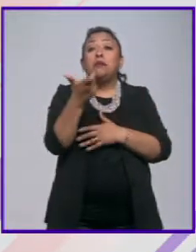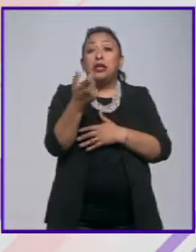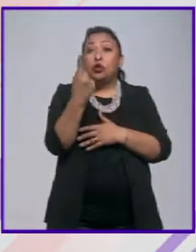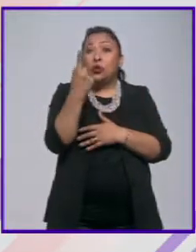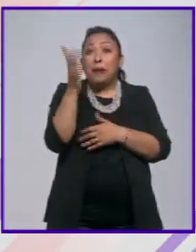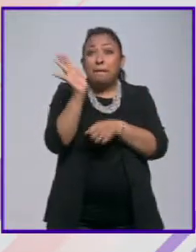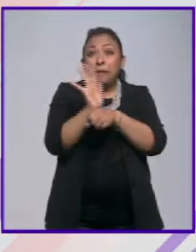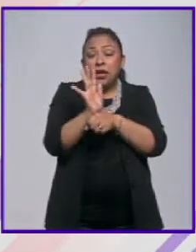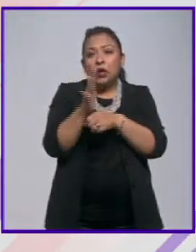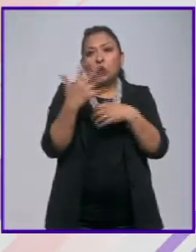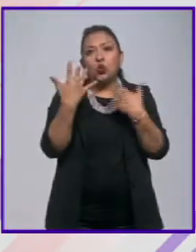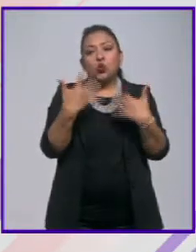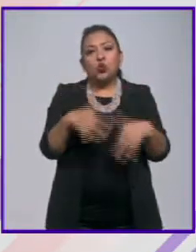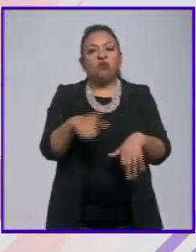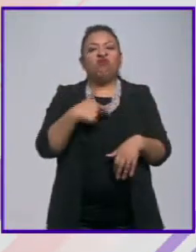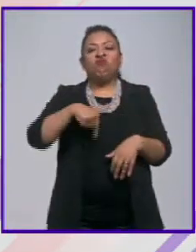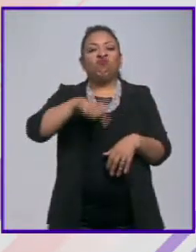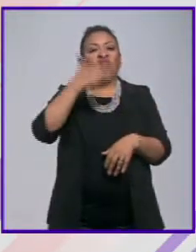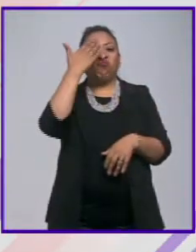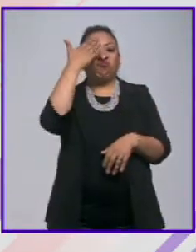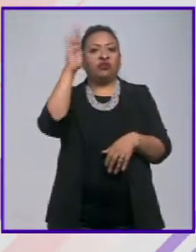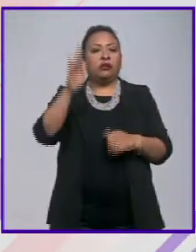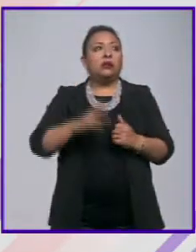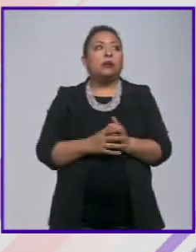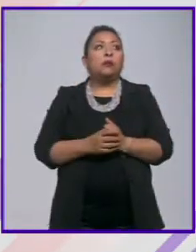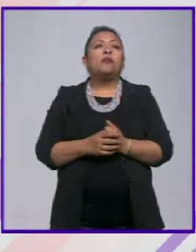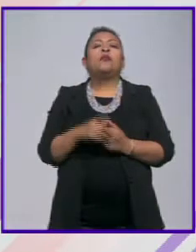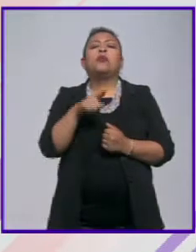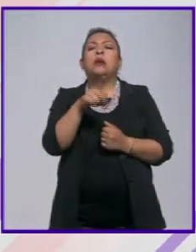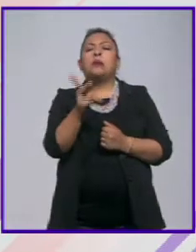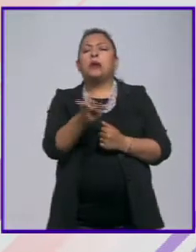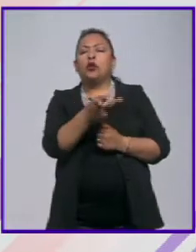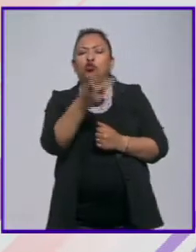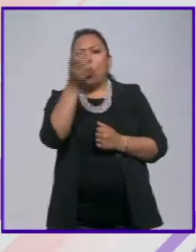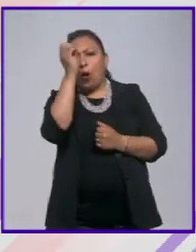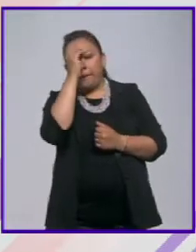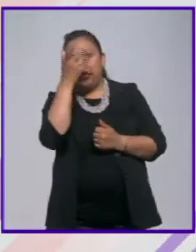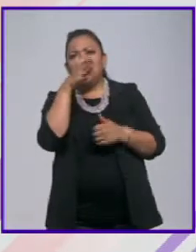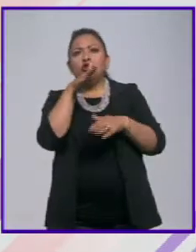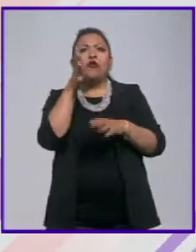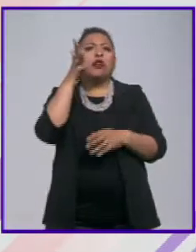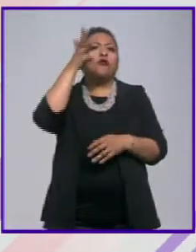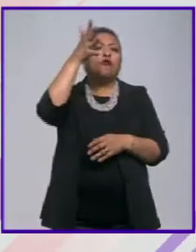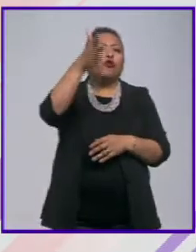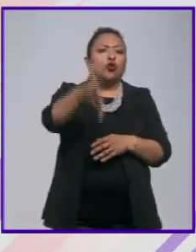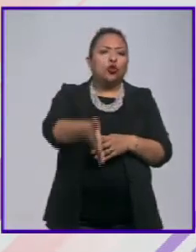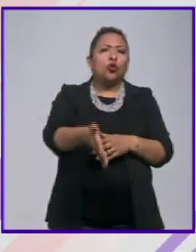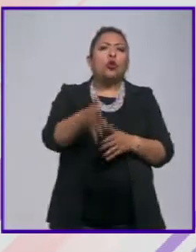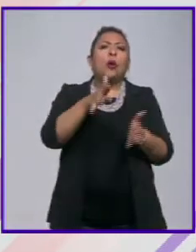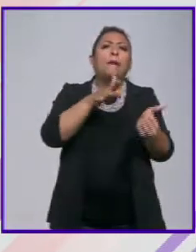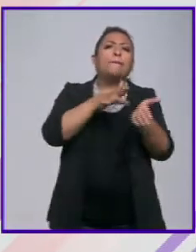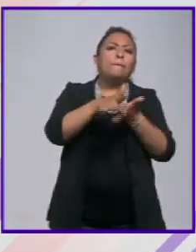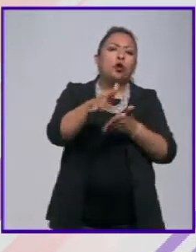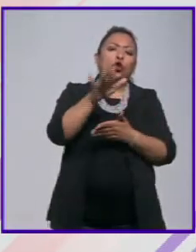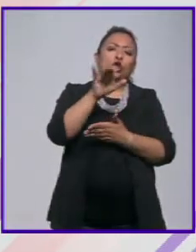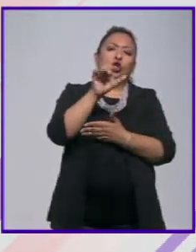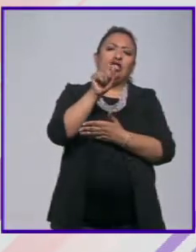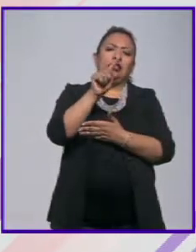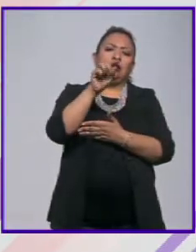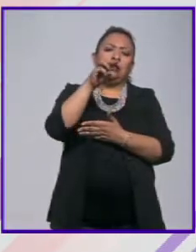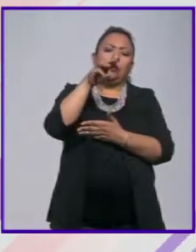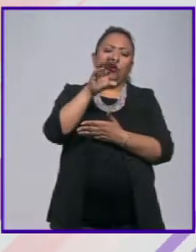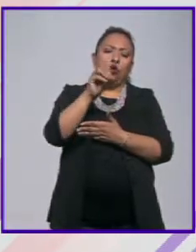ahora Arturo entonces tú cómo verías el futuro de estos estímulos fiscales